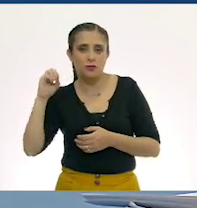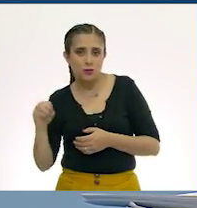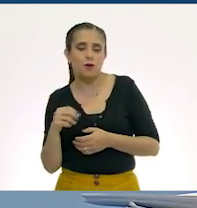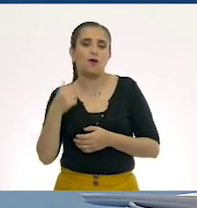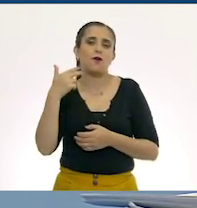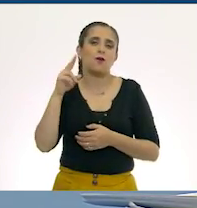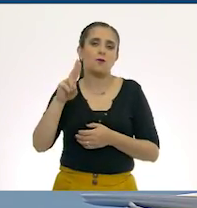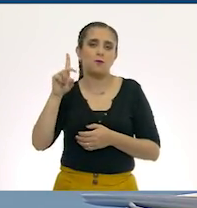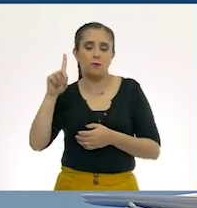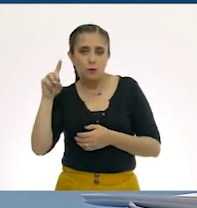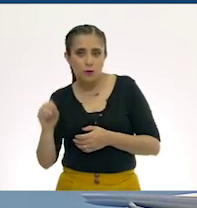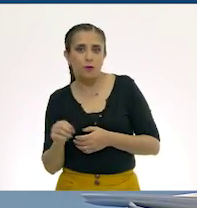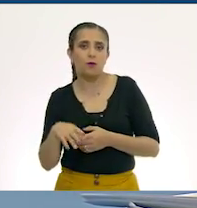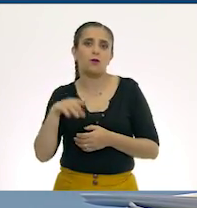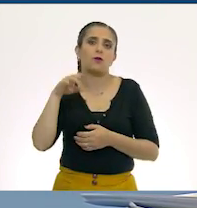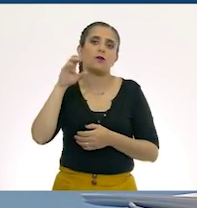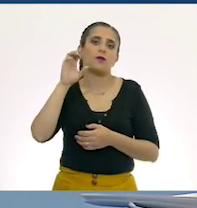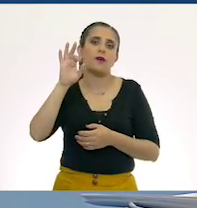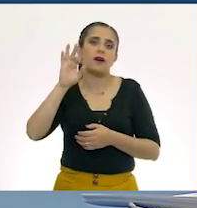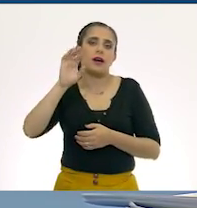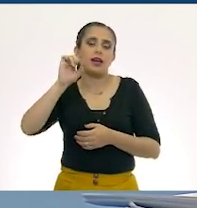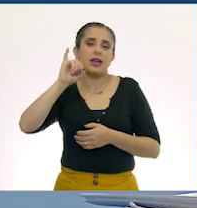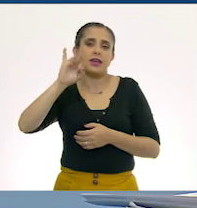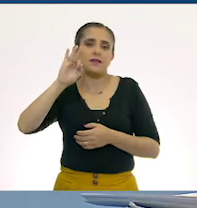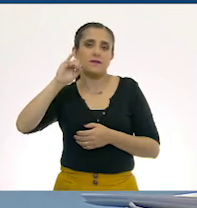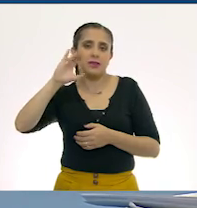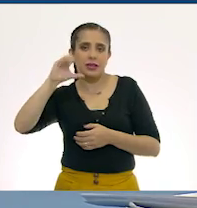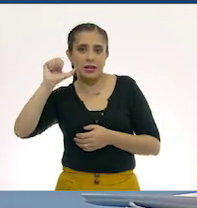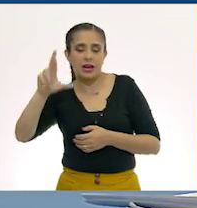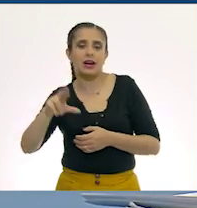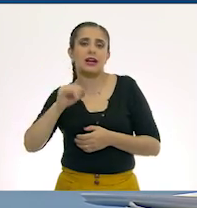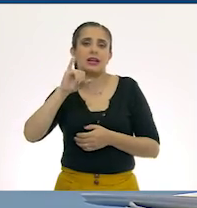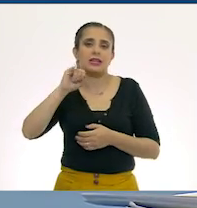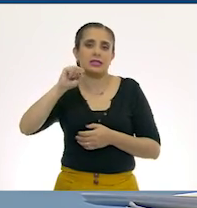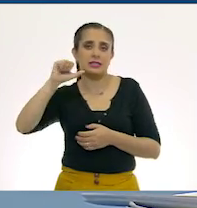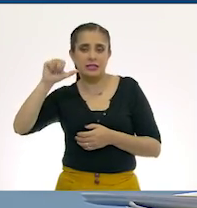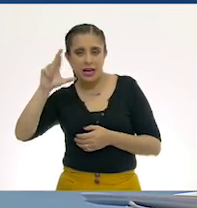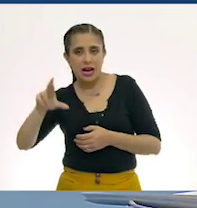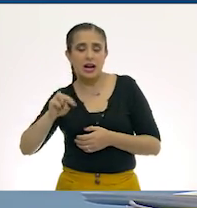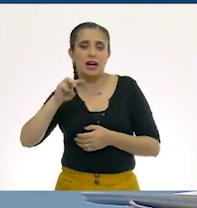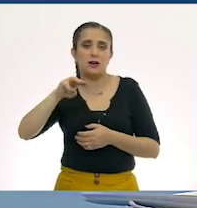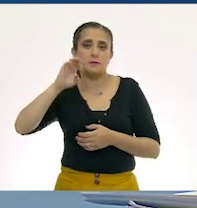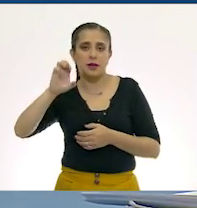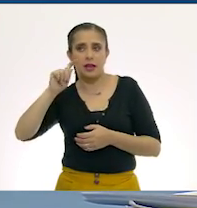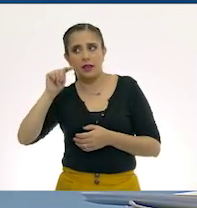udo, eser, ificar, isar, mente.